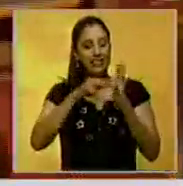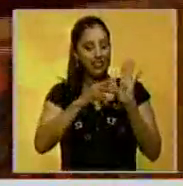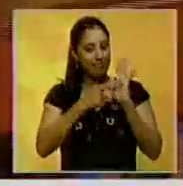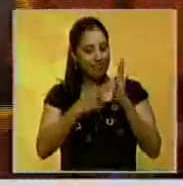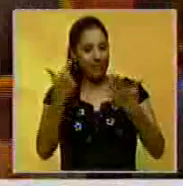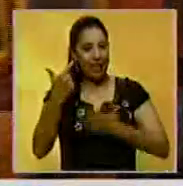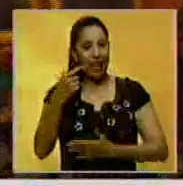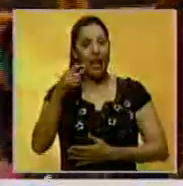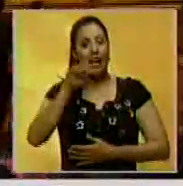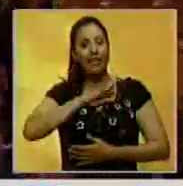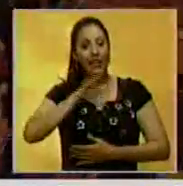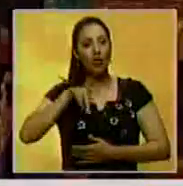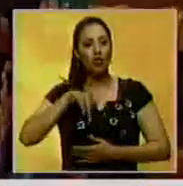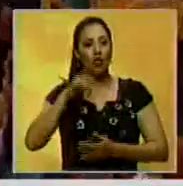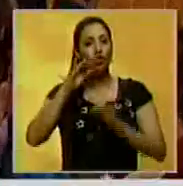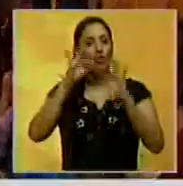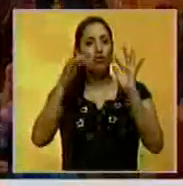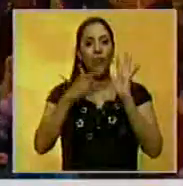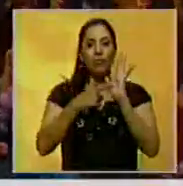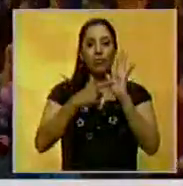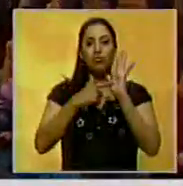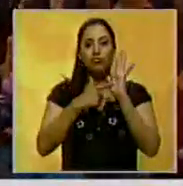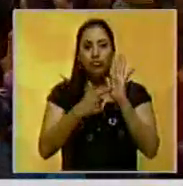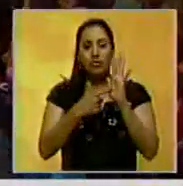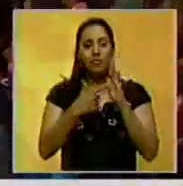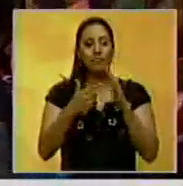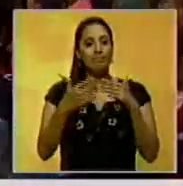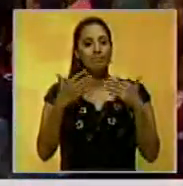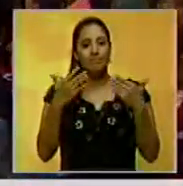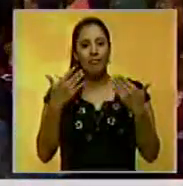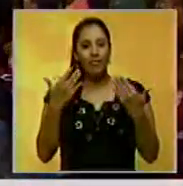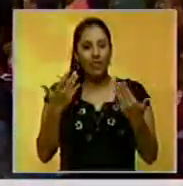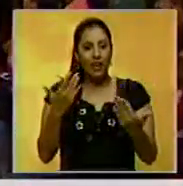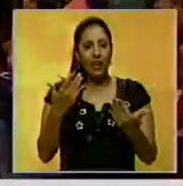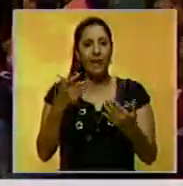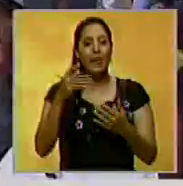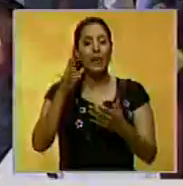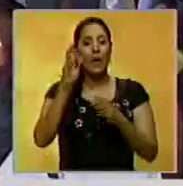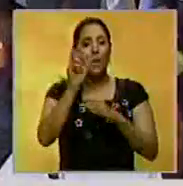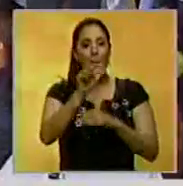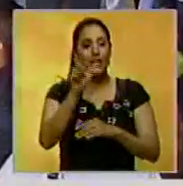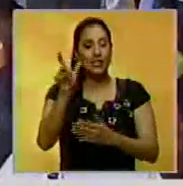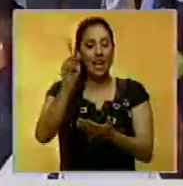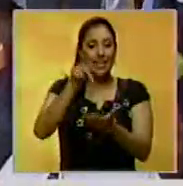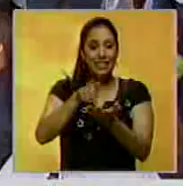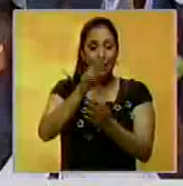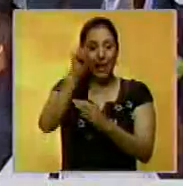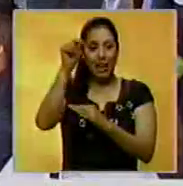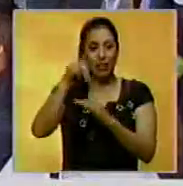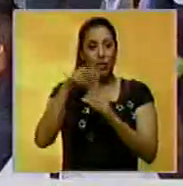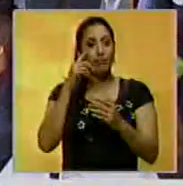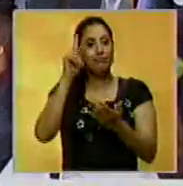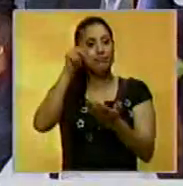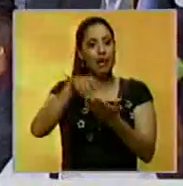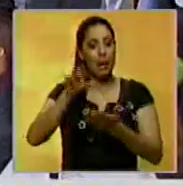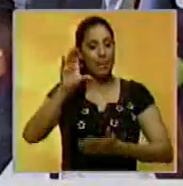ven. De esta manera estamos materializando la presencia de la Asamblea en el país,